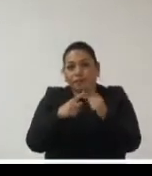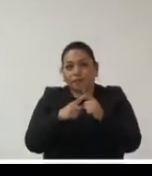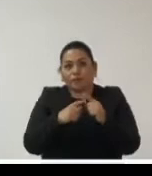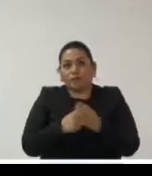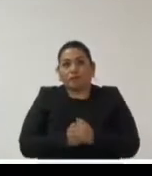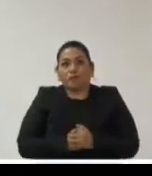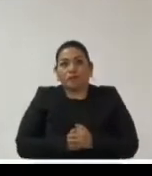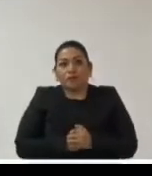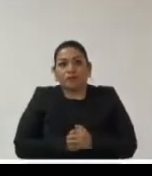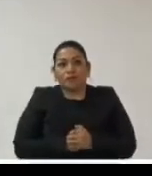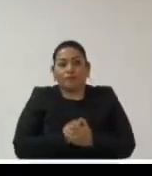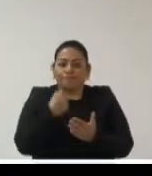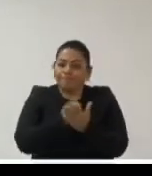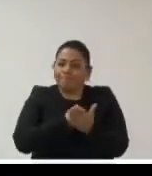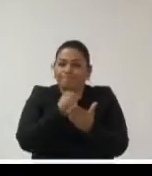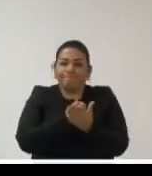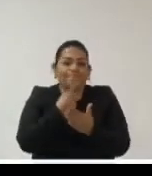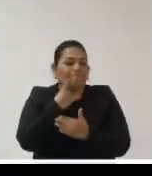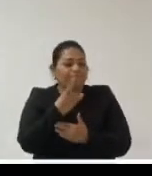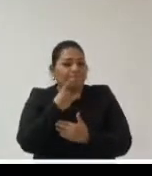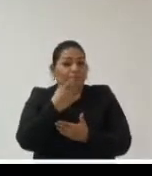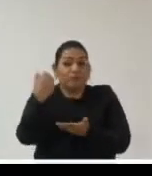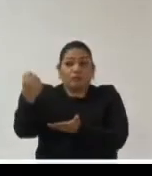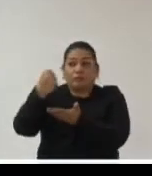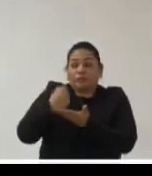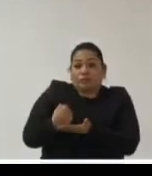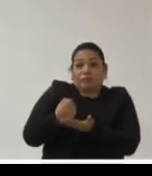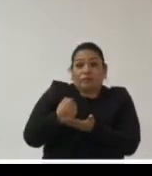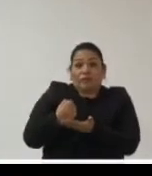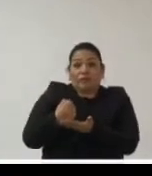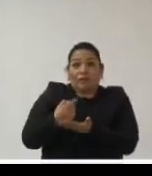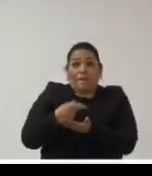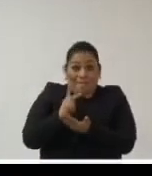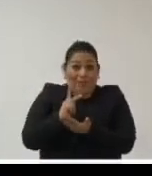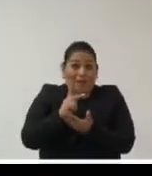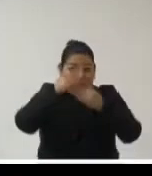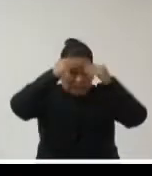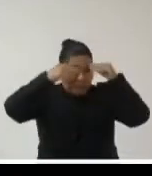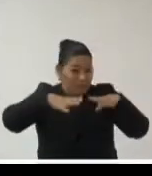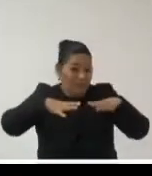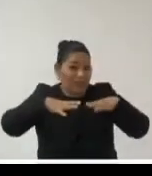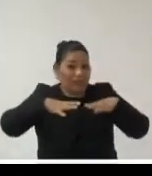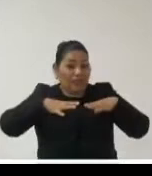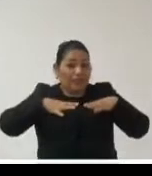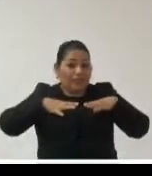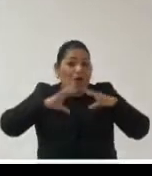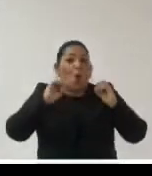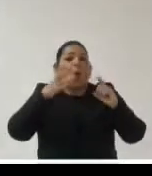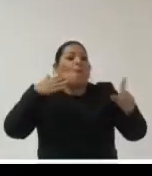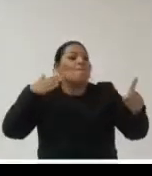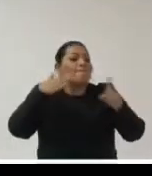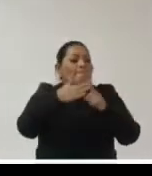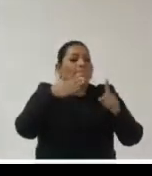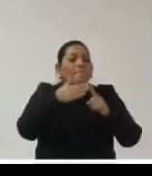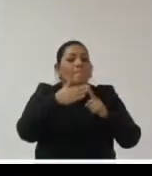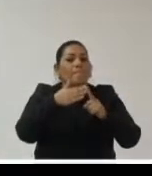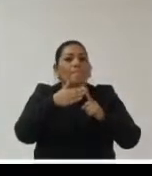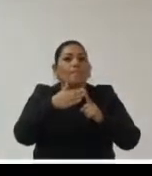que demanda demasiados recursos económicos y si perdemos o nos enfocamos en